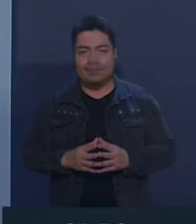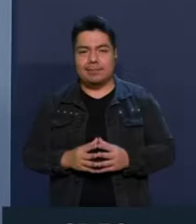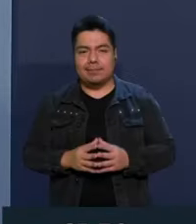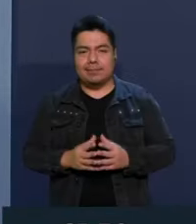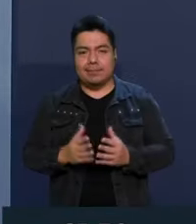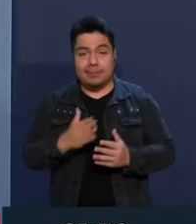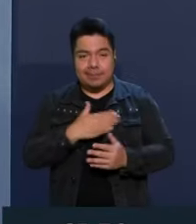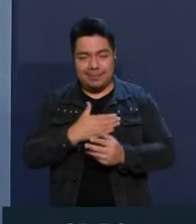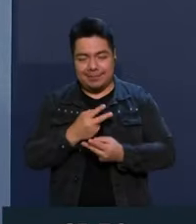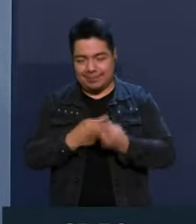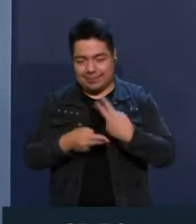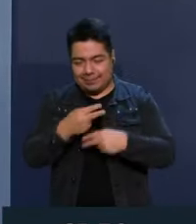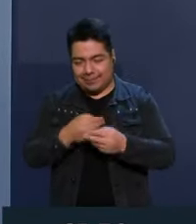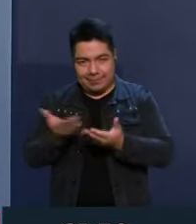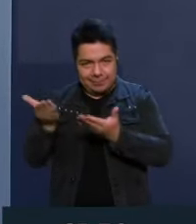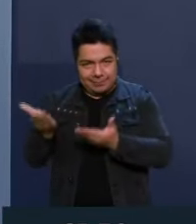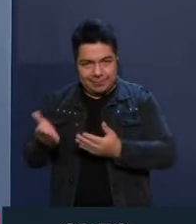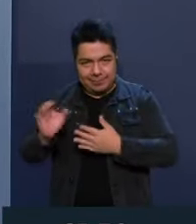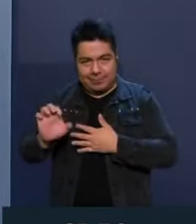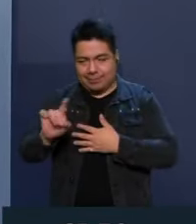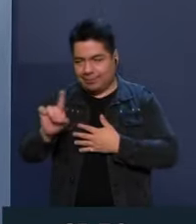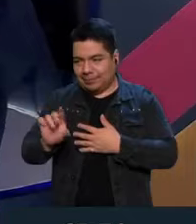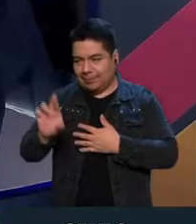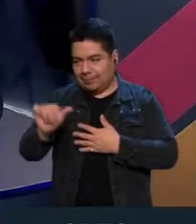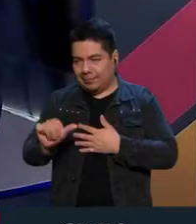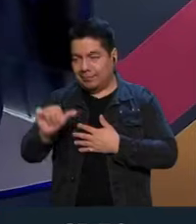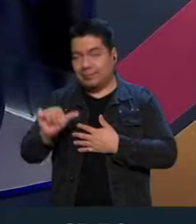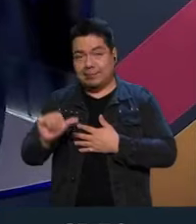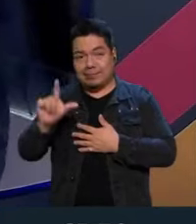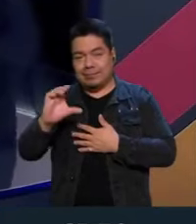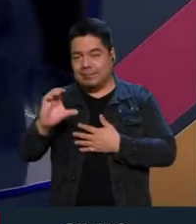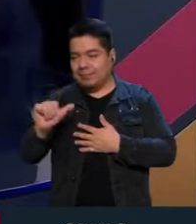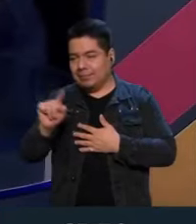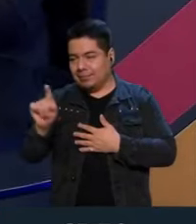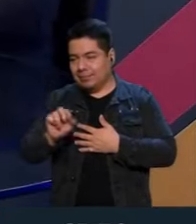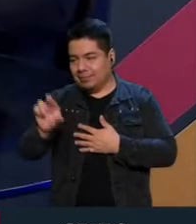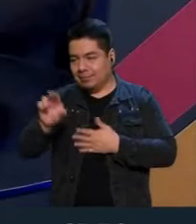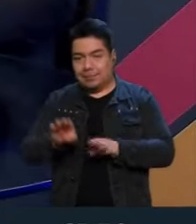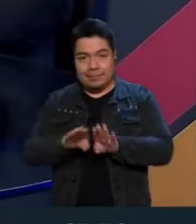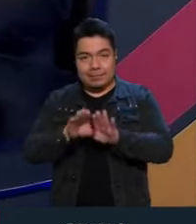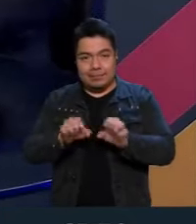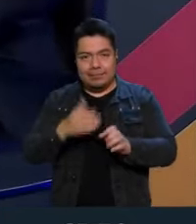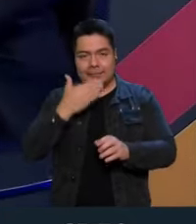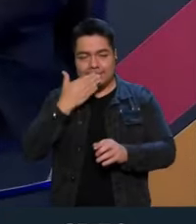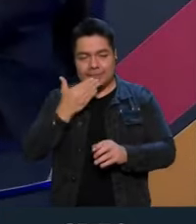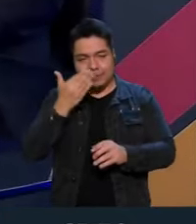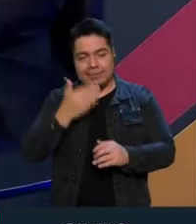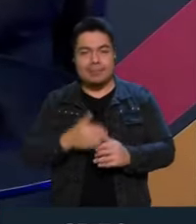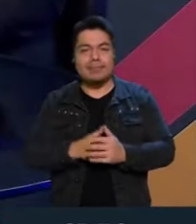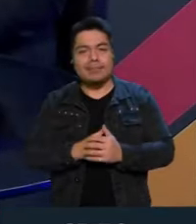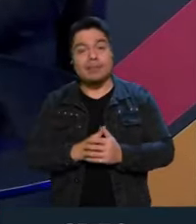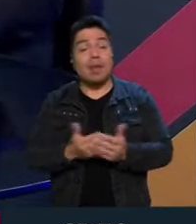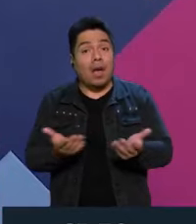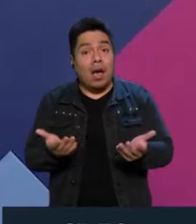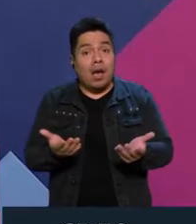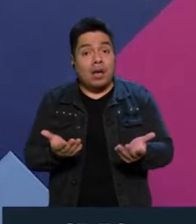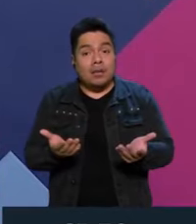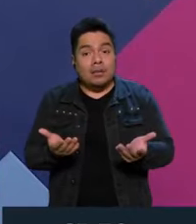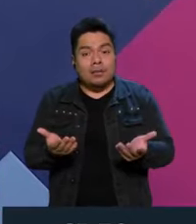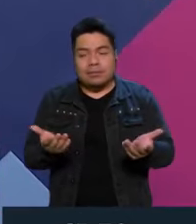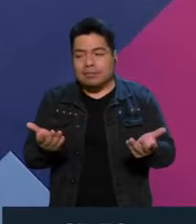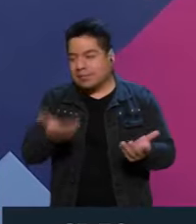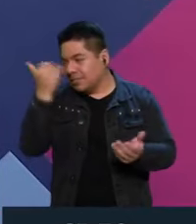Y le damos la bienvenida, como cada semana, a nuestro querido Erralcázar. ¿Cómo estás, mi Erralcázar? Bien, bien, bien. Y...